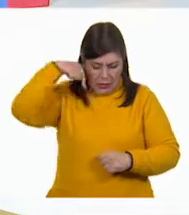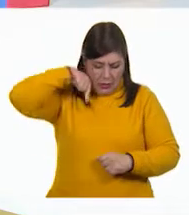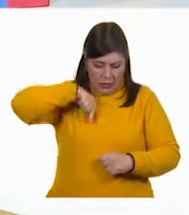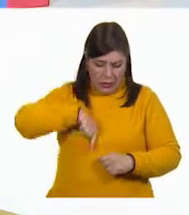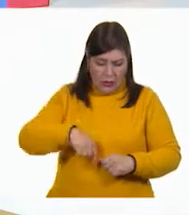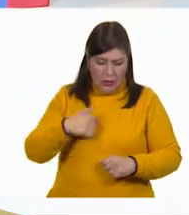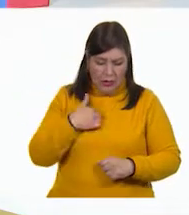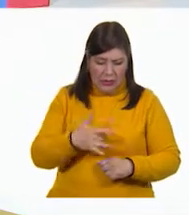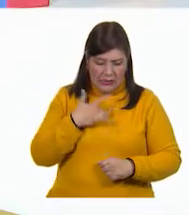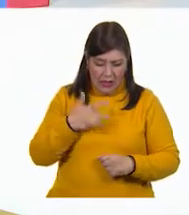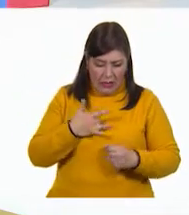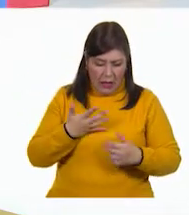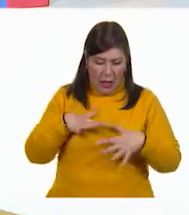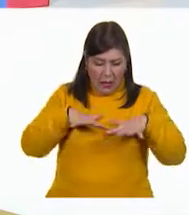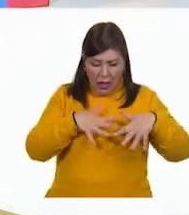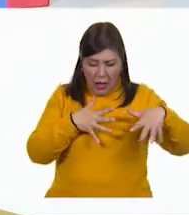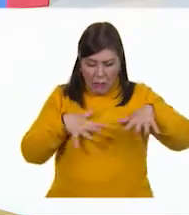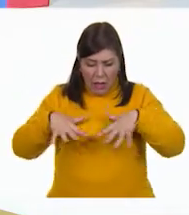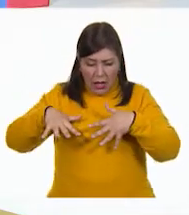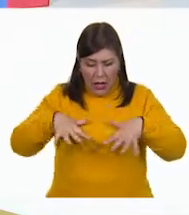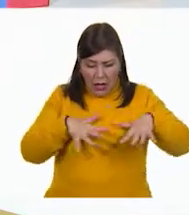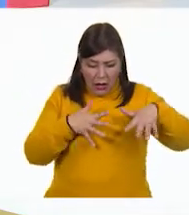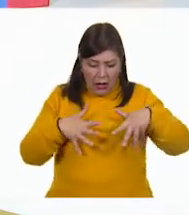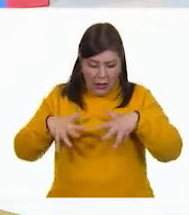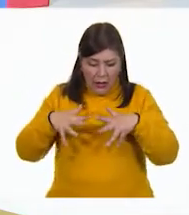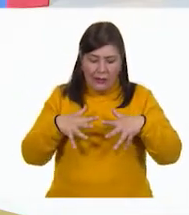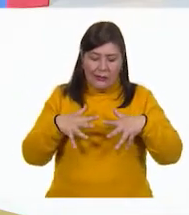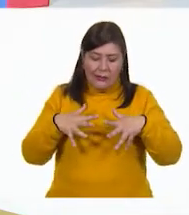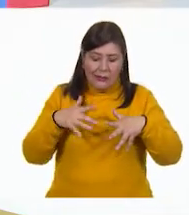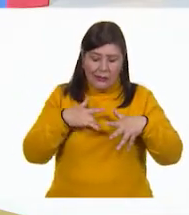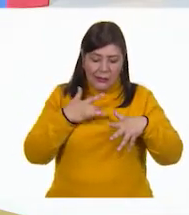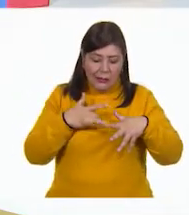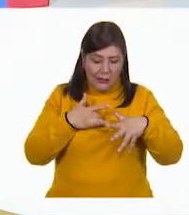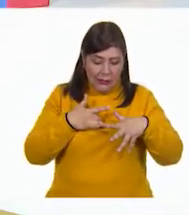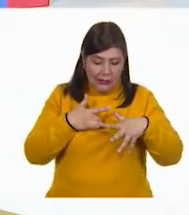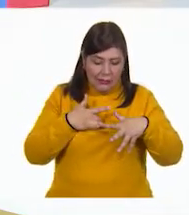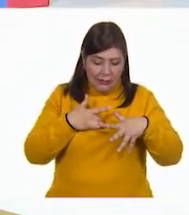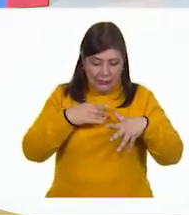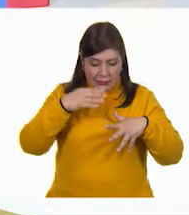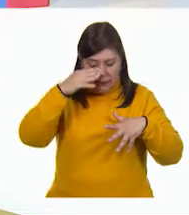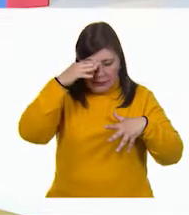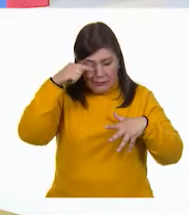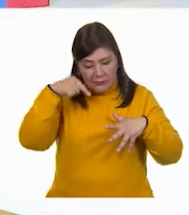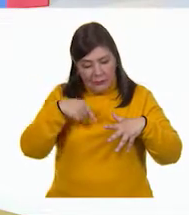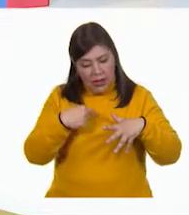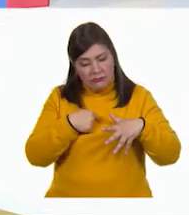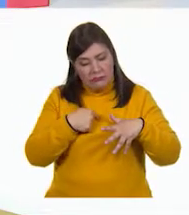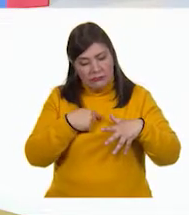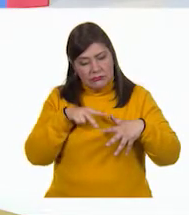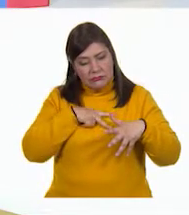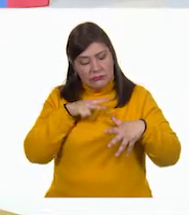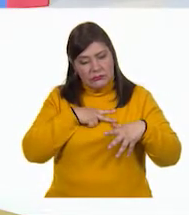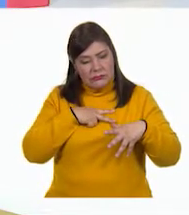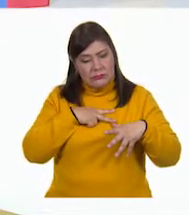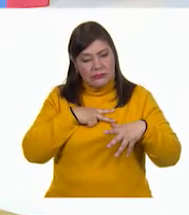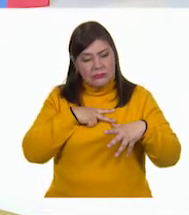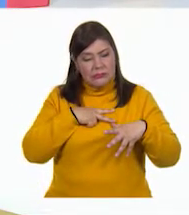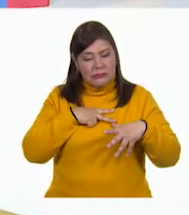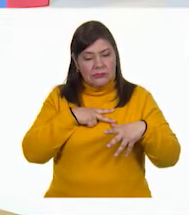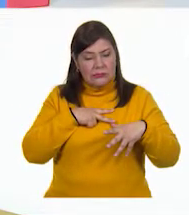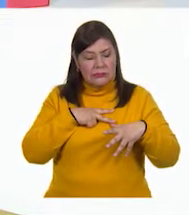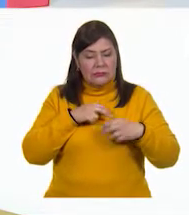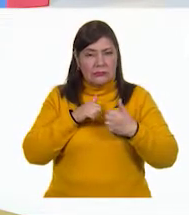Ya solo de pensar en él tan mío, tiene sabor a sal mi